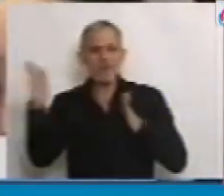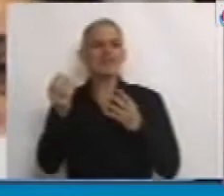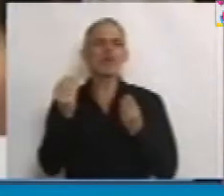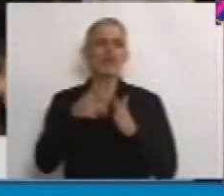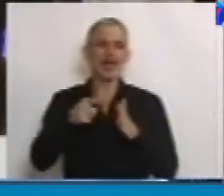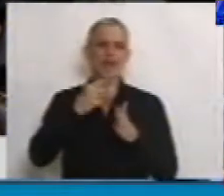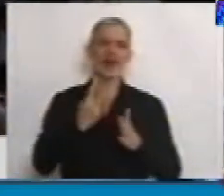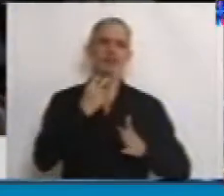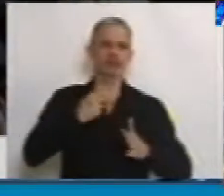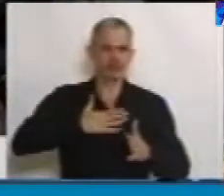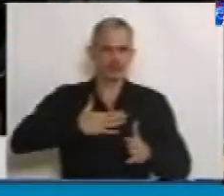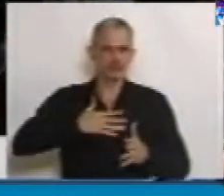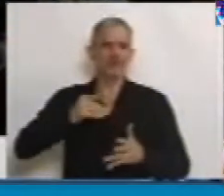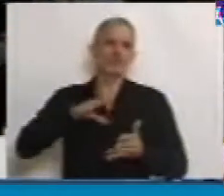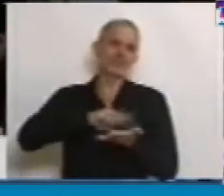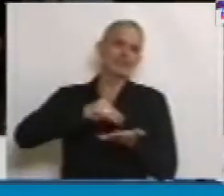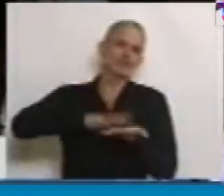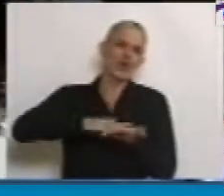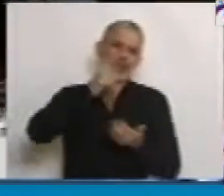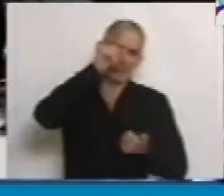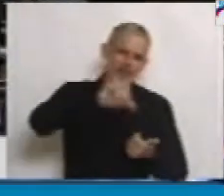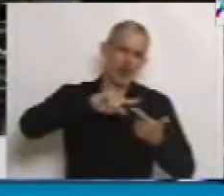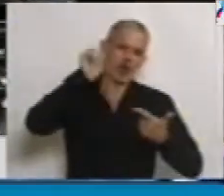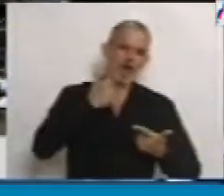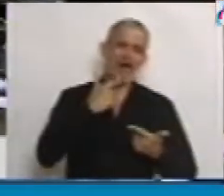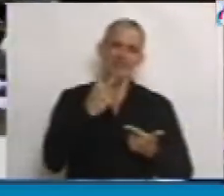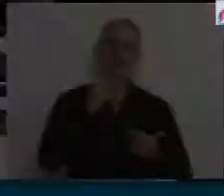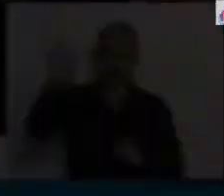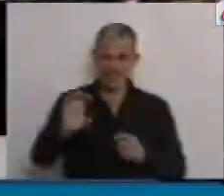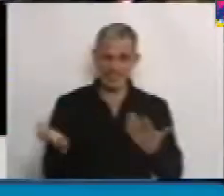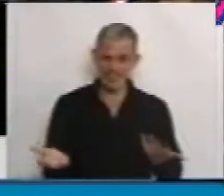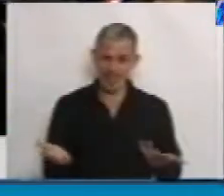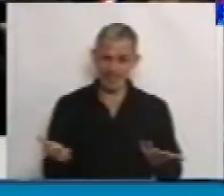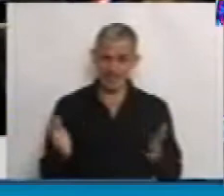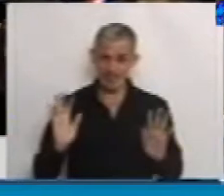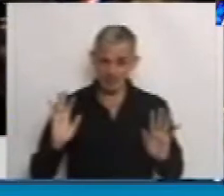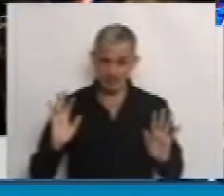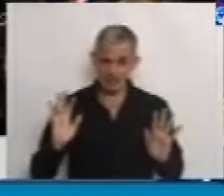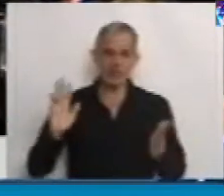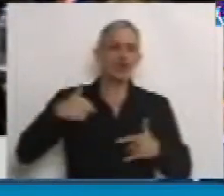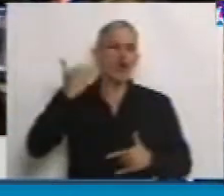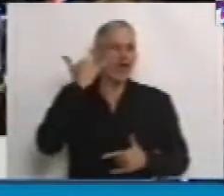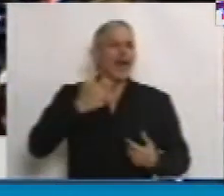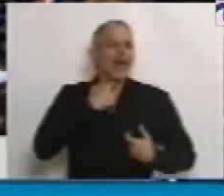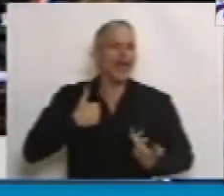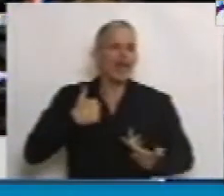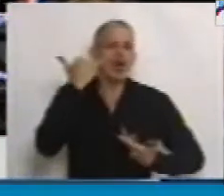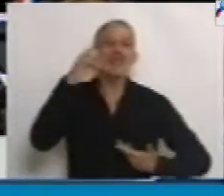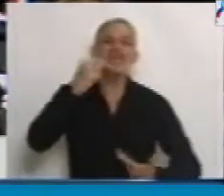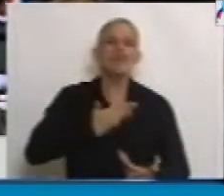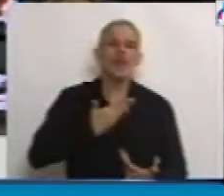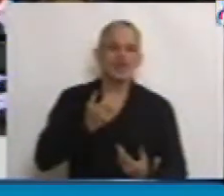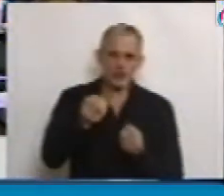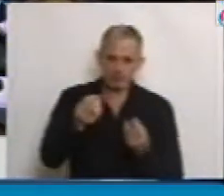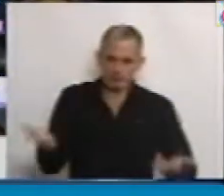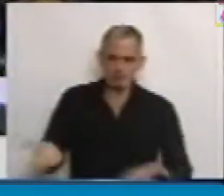ejercicio de la soberanía hidrocarburífera y el autoabastecimiento energético. Queremos que a YPF le vaya bien, porque ahora las provincias